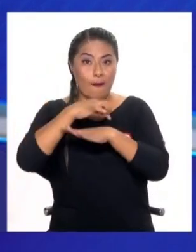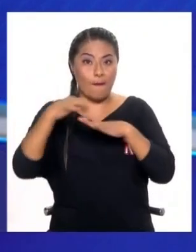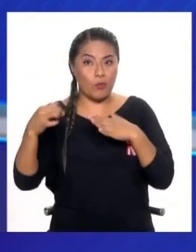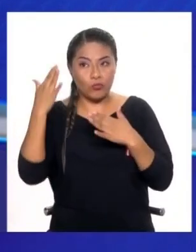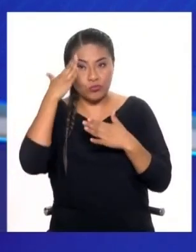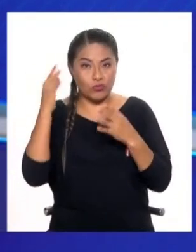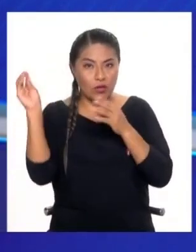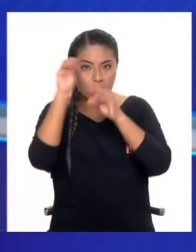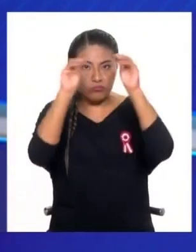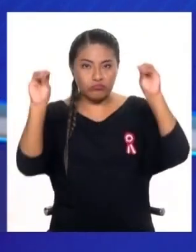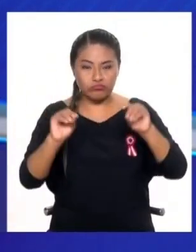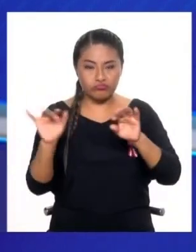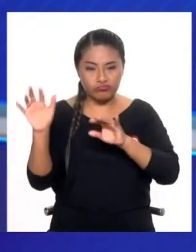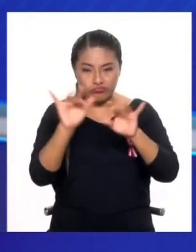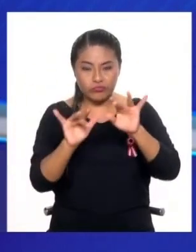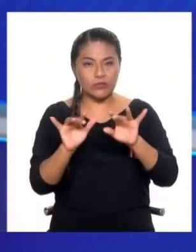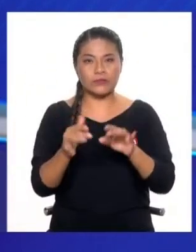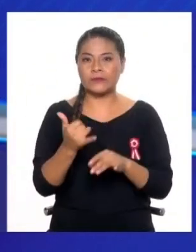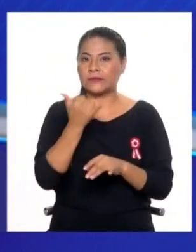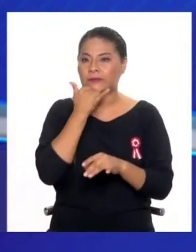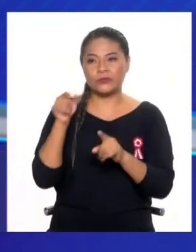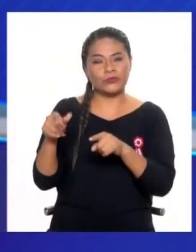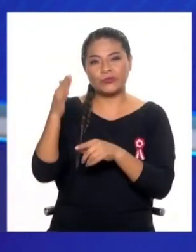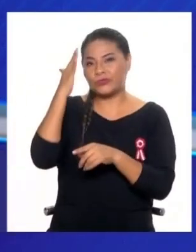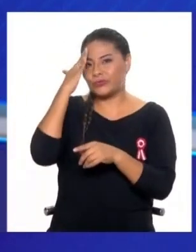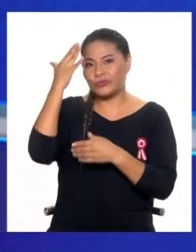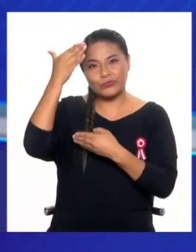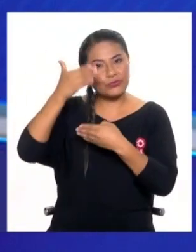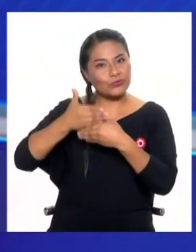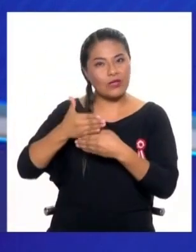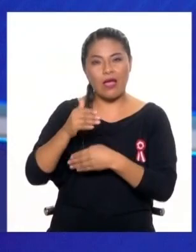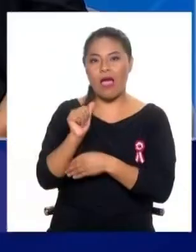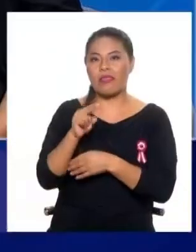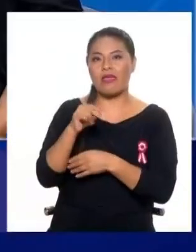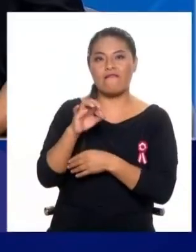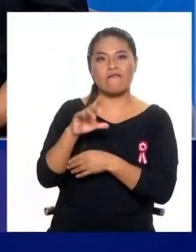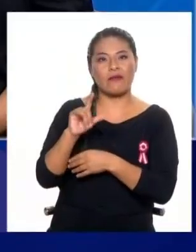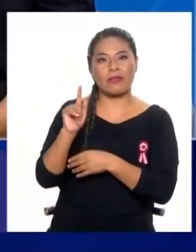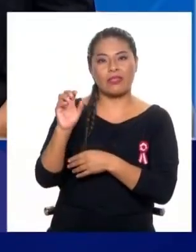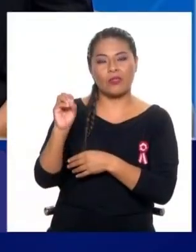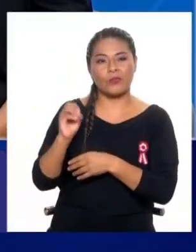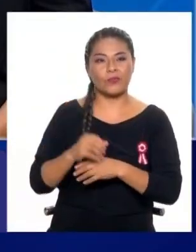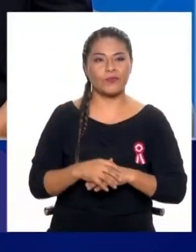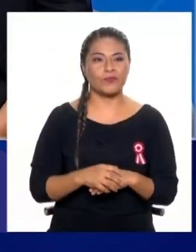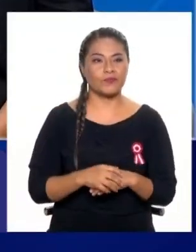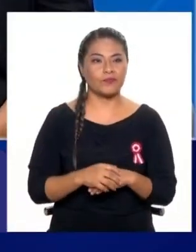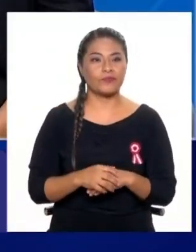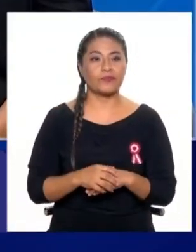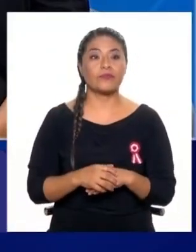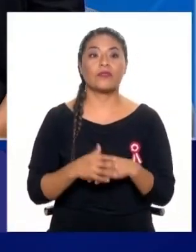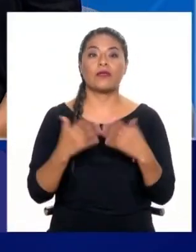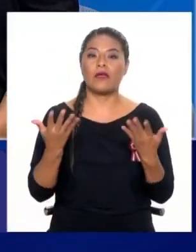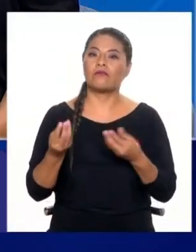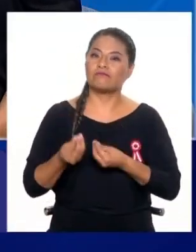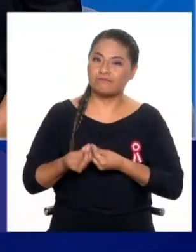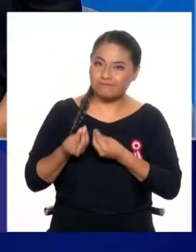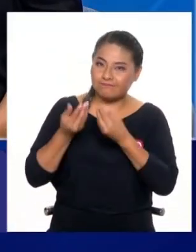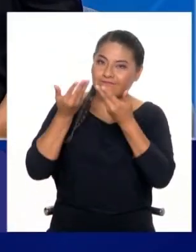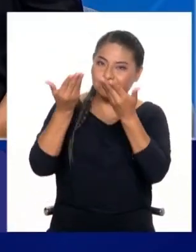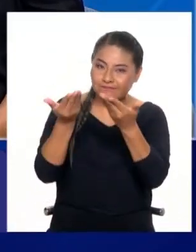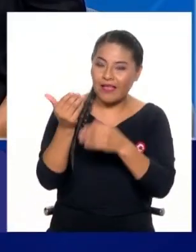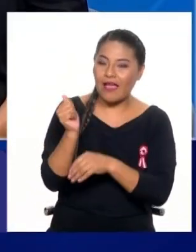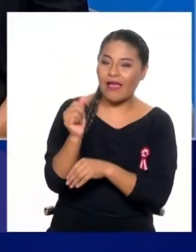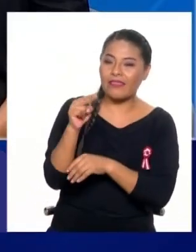sabe programar computadores, es un analfabeto digital. Así es. Y lo vamos a dejar ahí, Ernesto, porque en verdad esta ha sido nuestra contribución con la